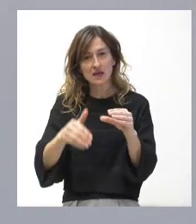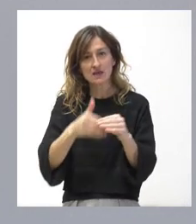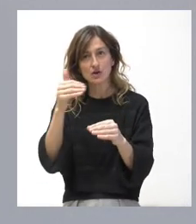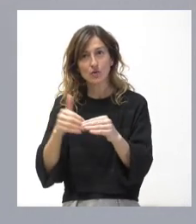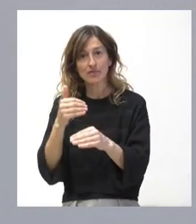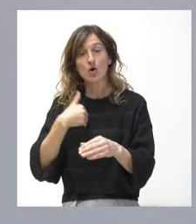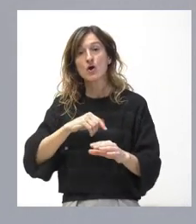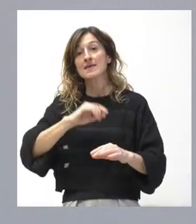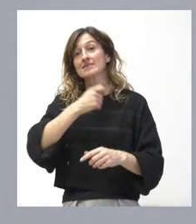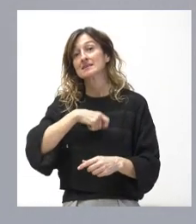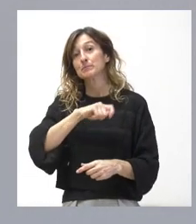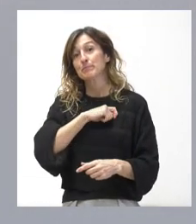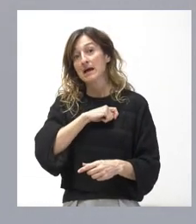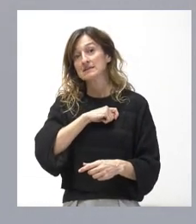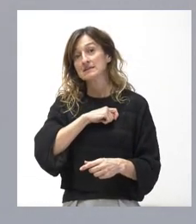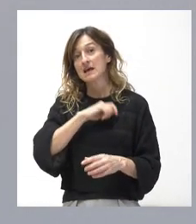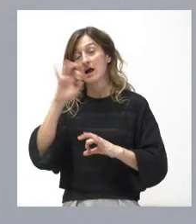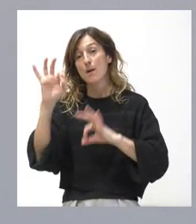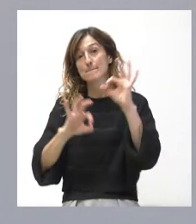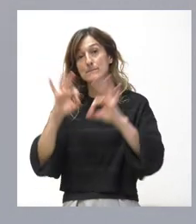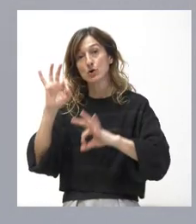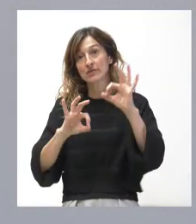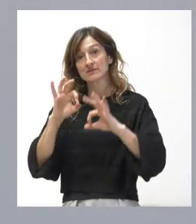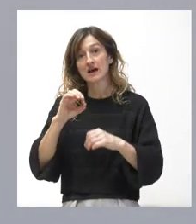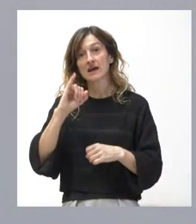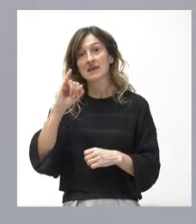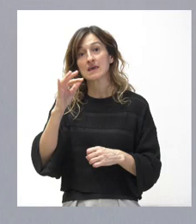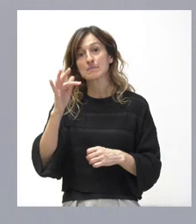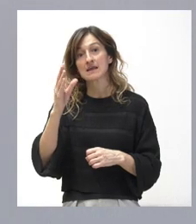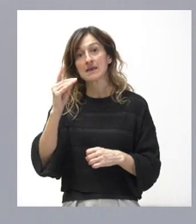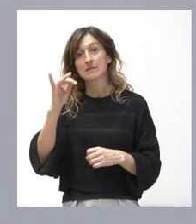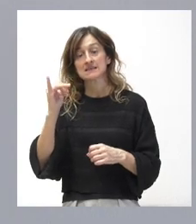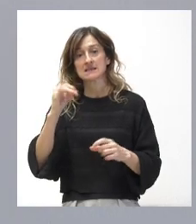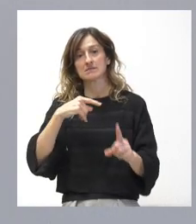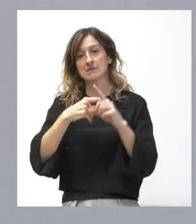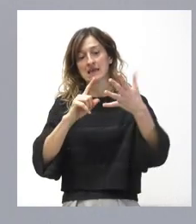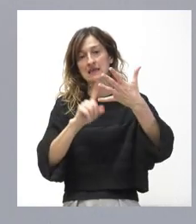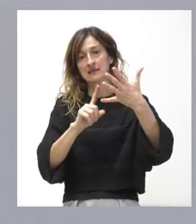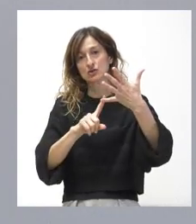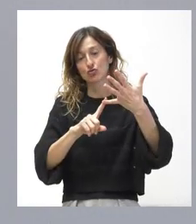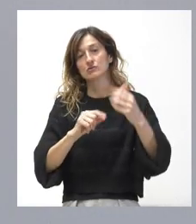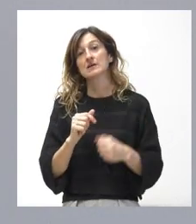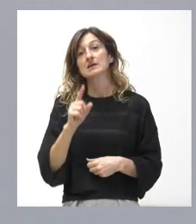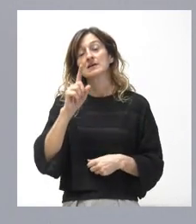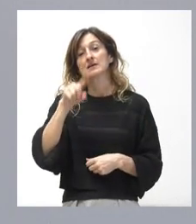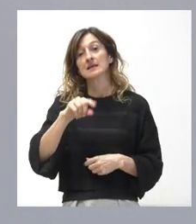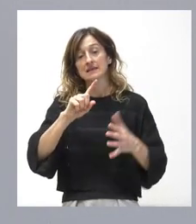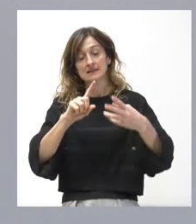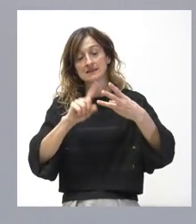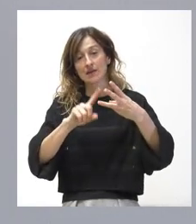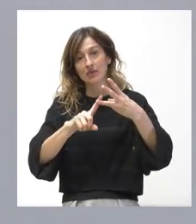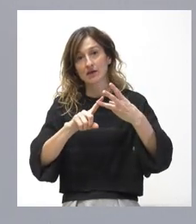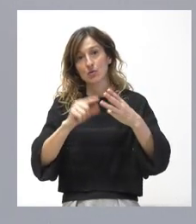los quintos de España en el porcentaje de I más de más I sobre su PIB y los terceros que más han avanzado en el índice de